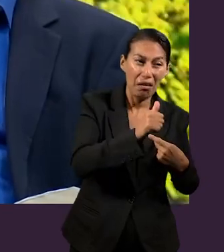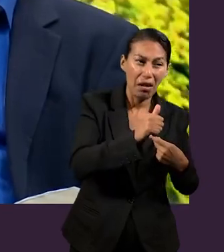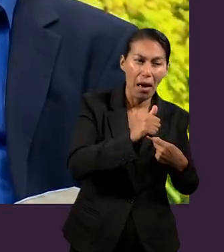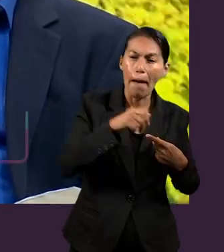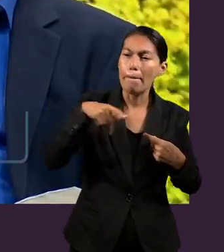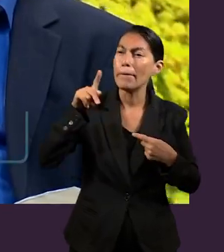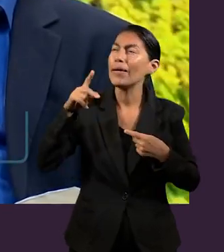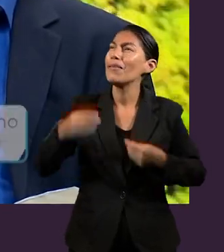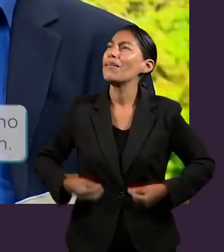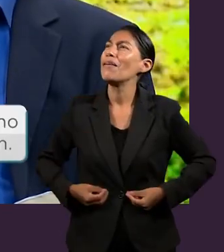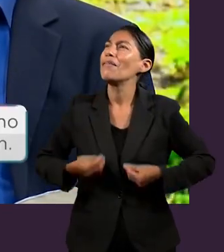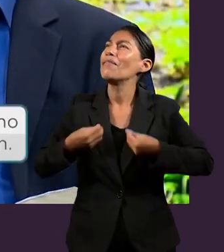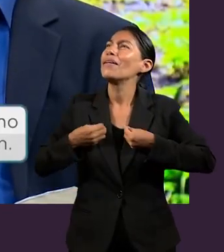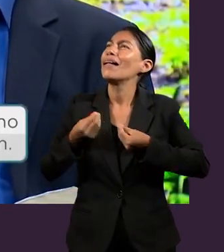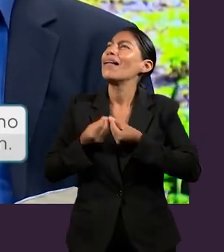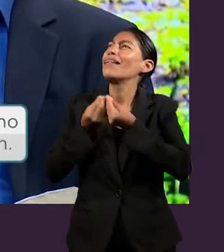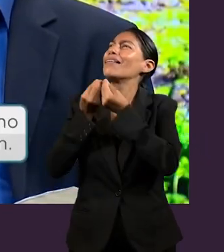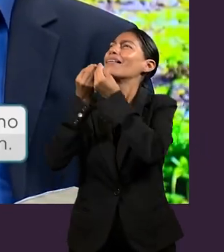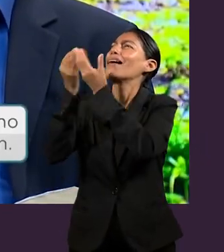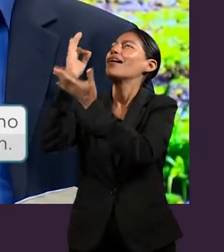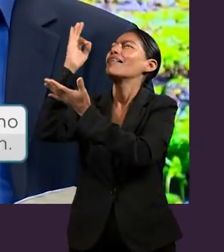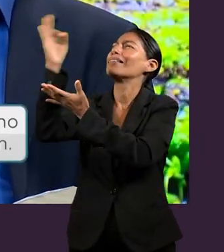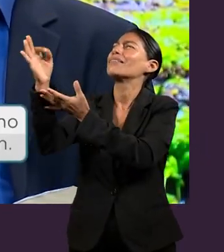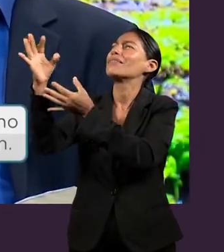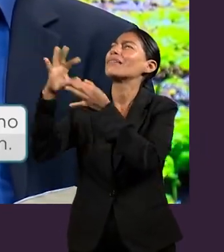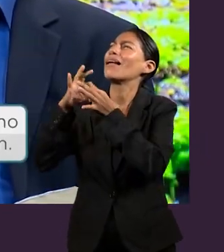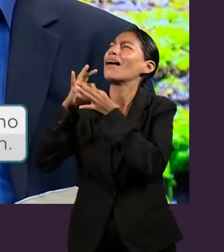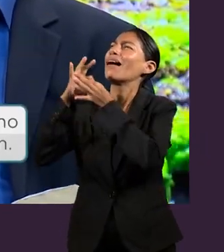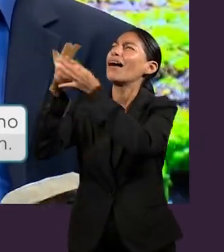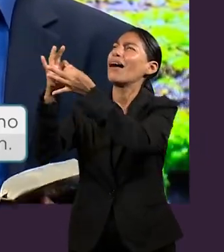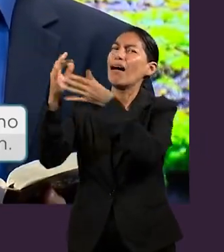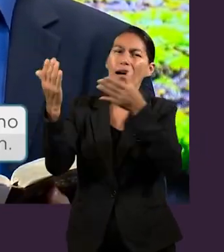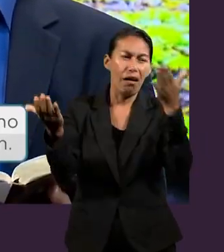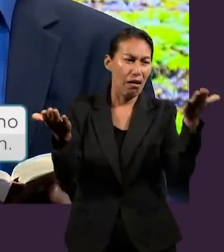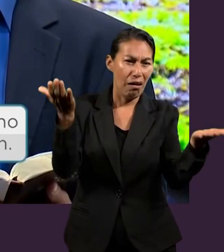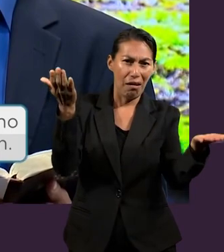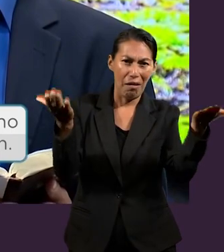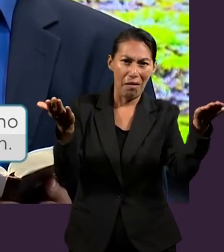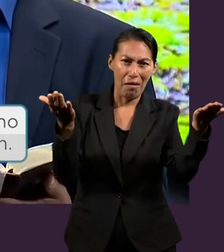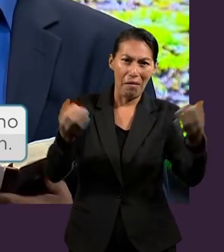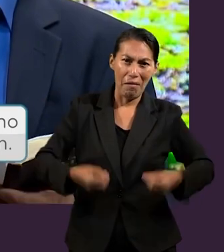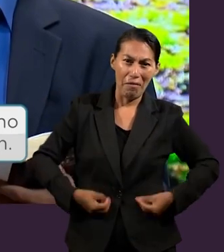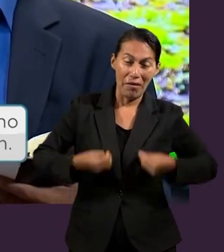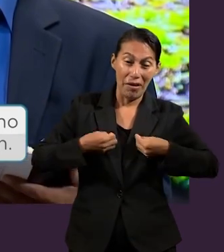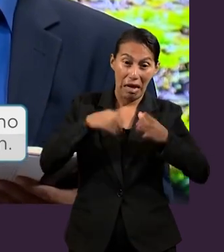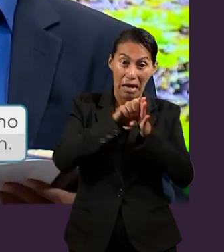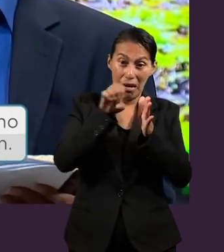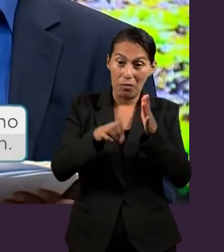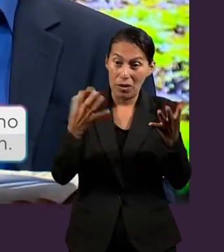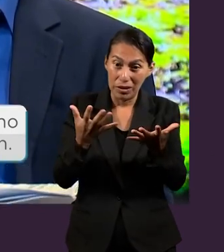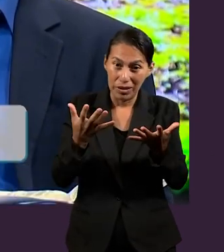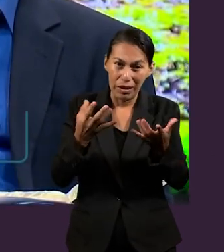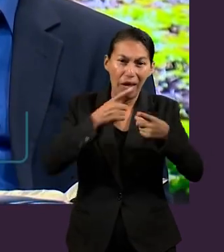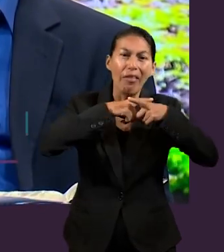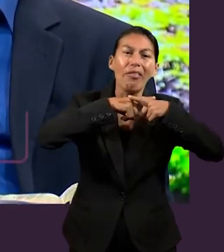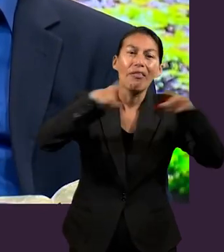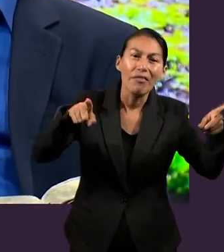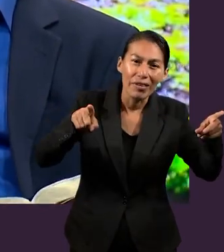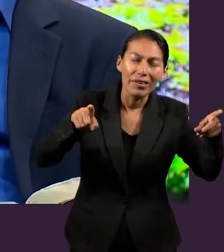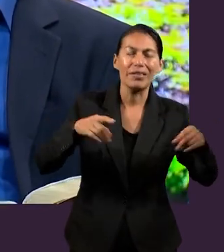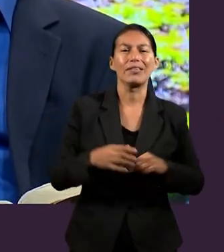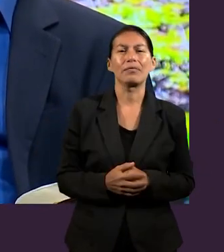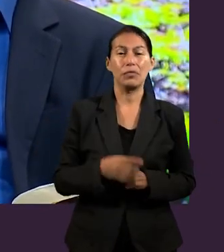conocía a Cristo Jesús. Y ahora que lo conoce y se entrega a Él, las vidas son diametralmente opuestas.